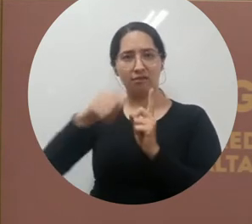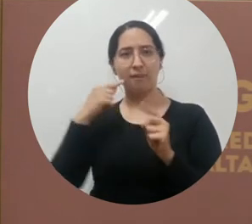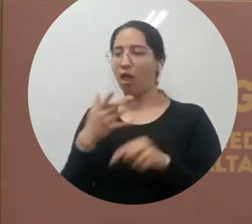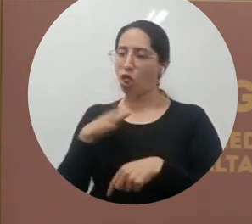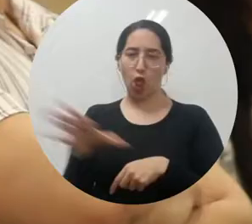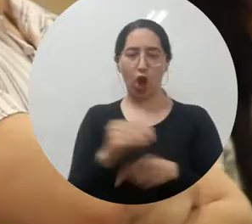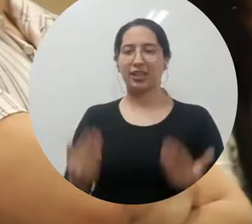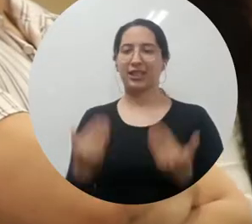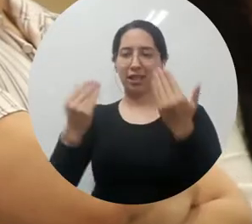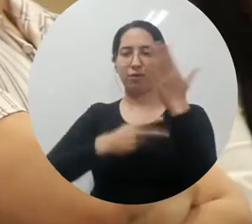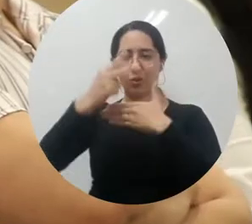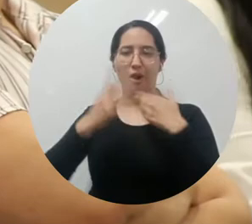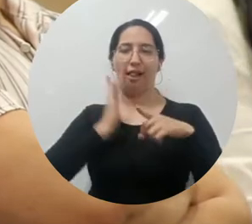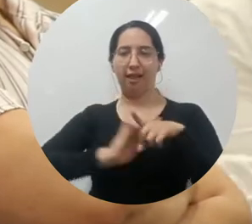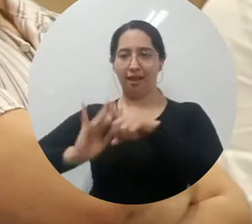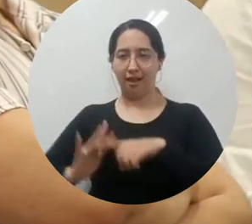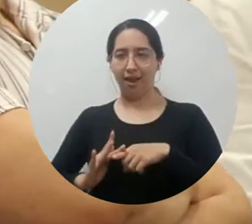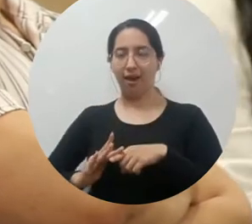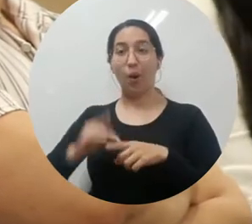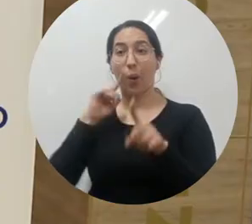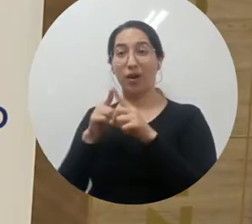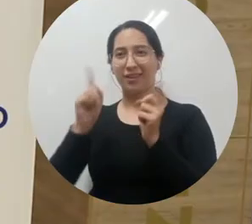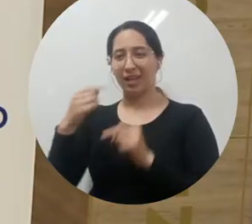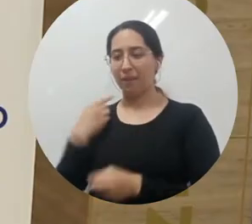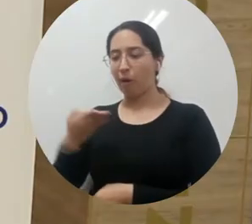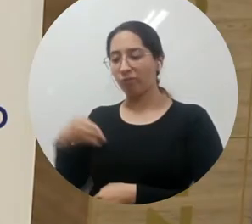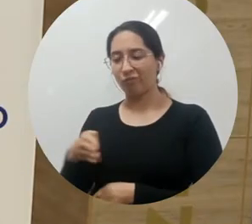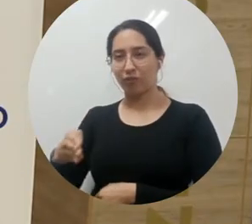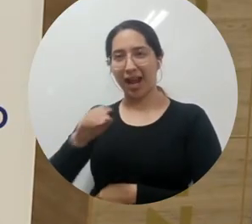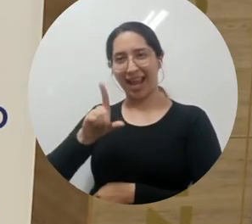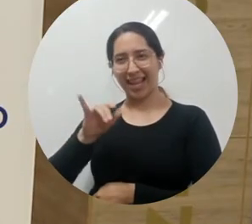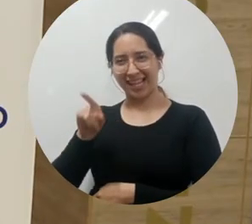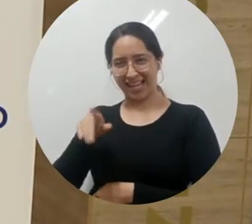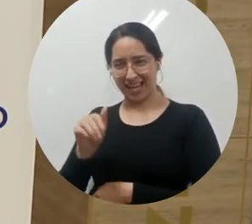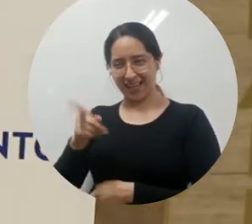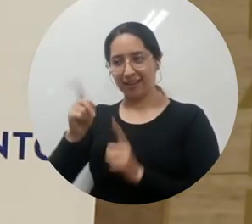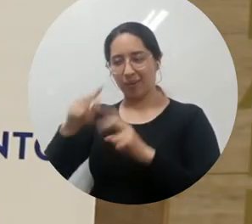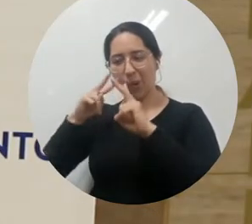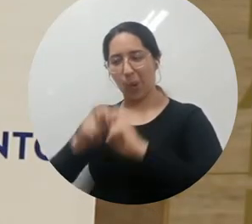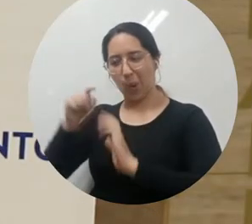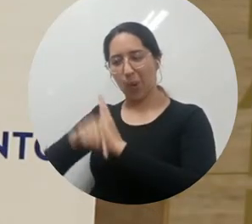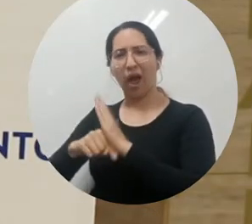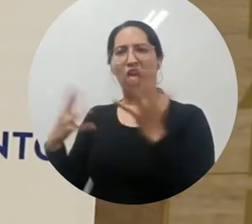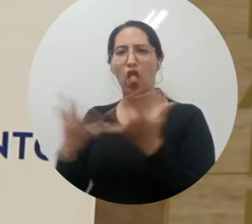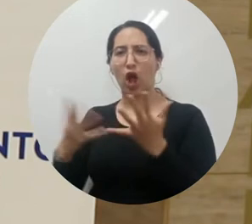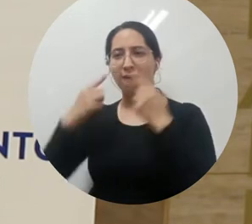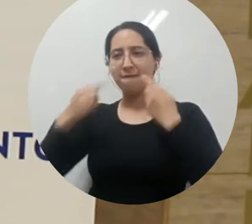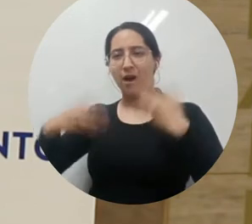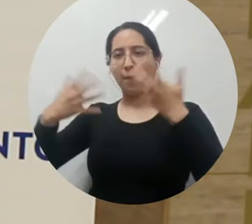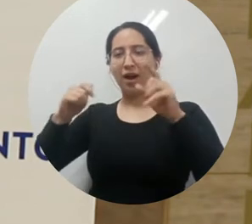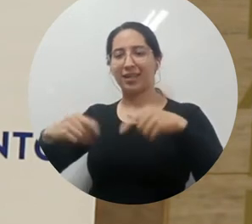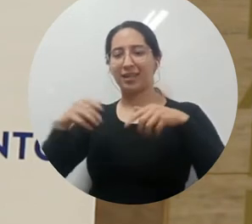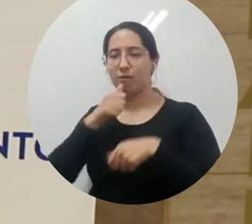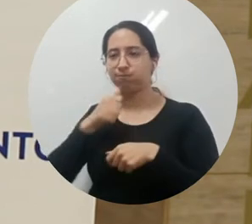beneficiadas. El proyecto se trata de estudiar la fisiología reproductiva de la lisa. La lisa es uno de los peces